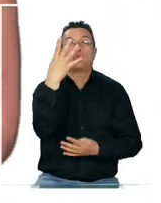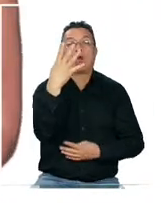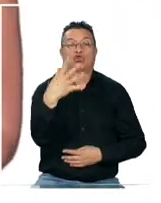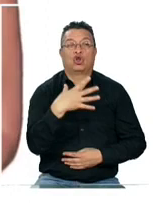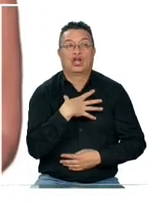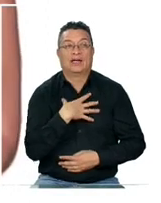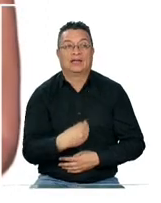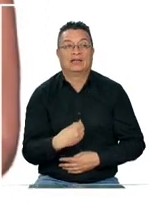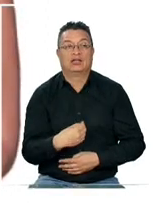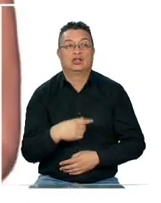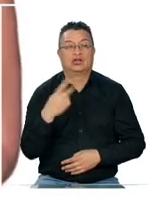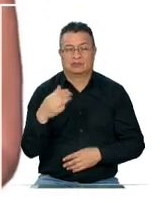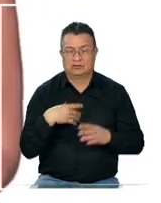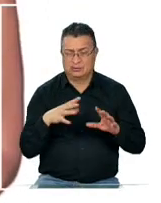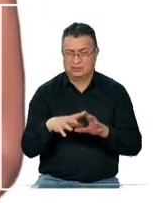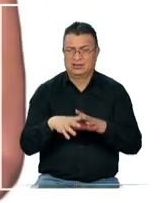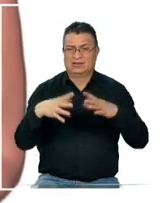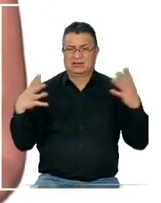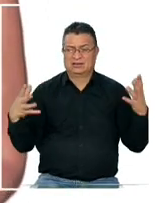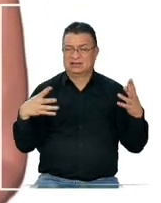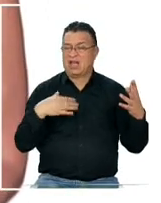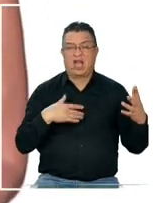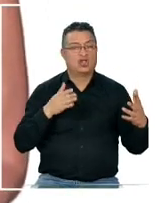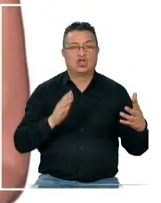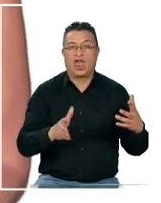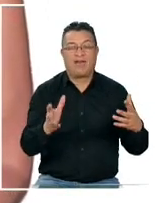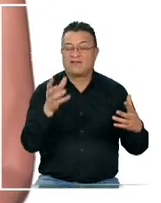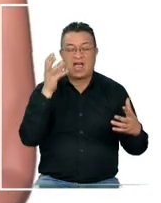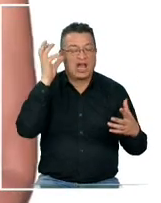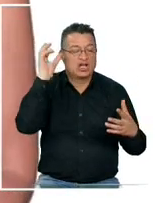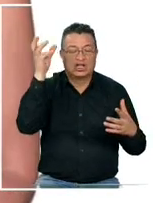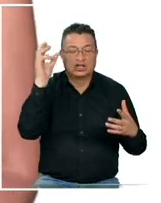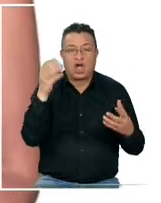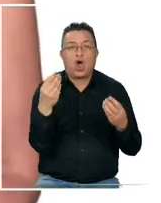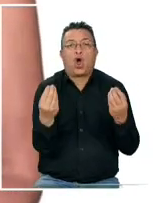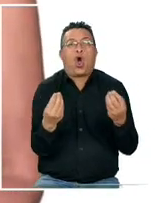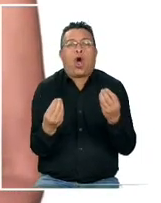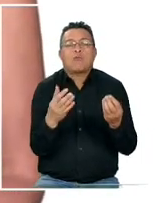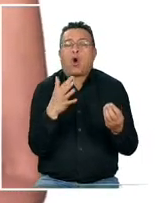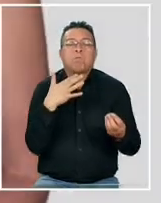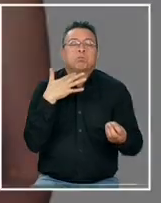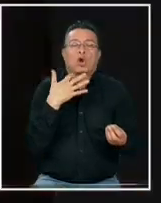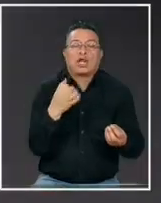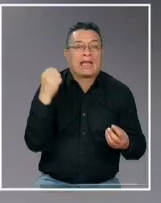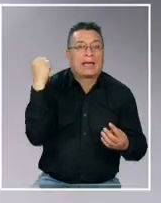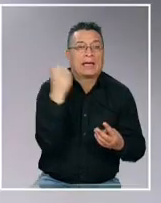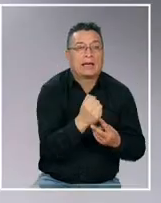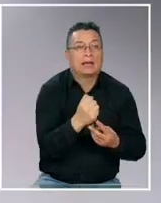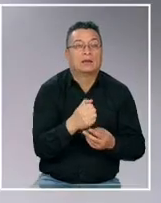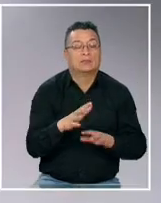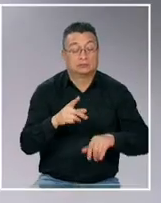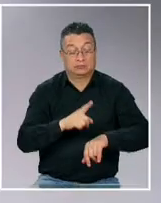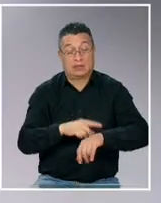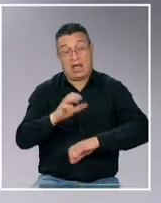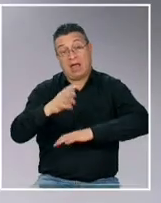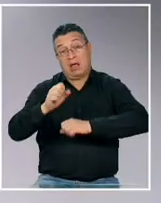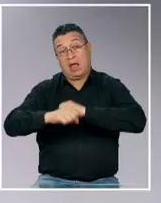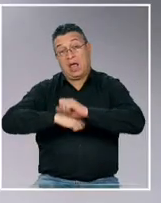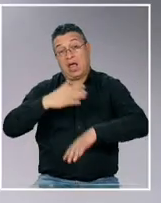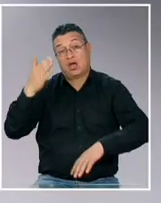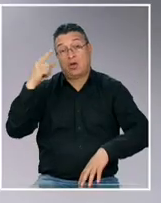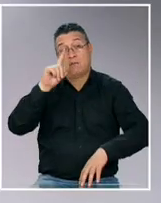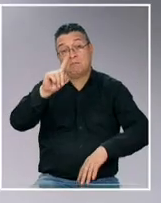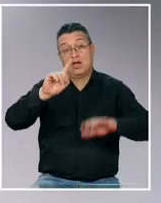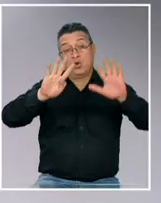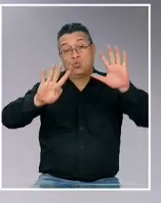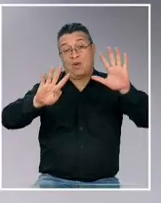crímenes tan inconcebibles que todavía no se entiende cómo ni por qué lo hizo corría el año 1989